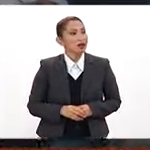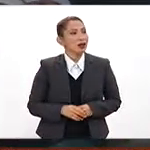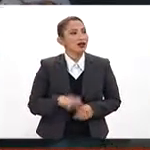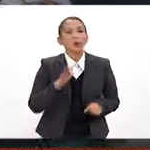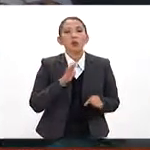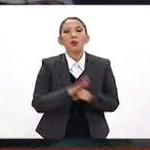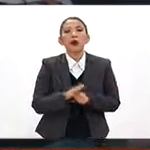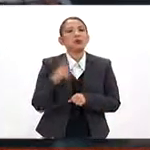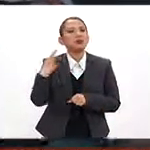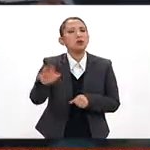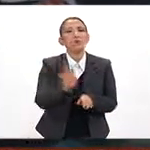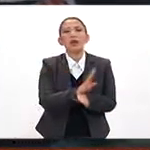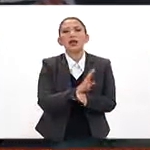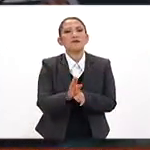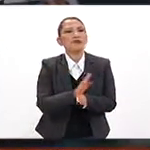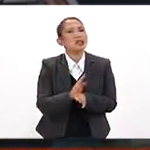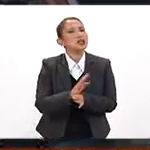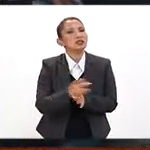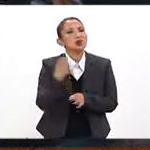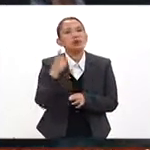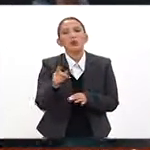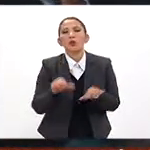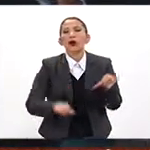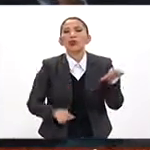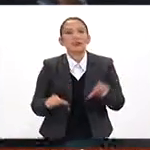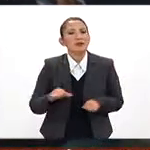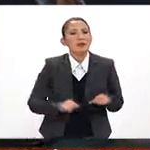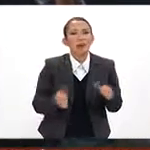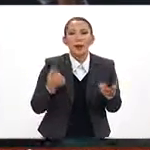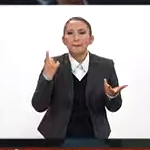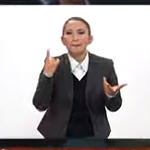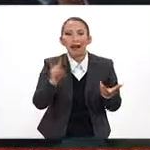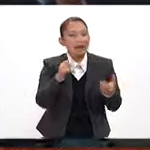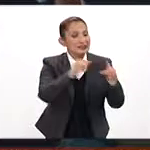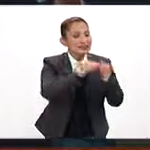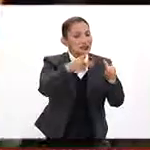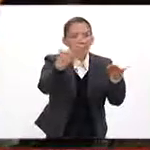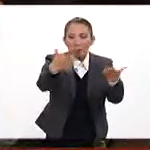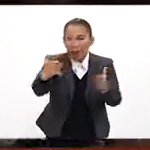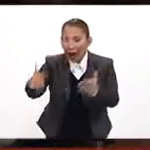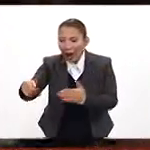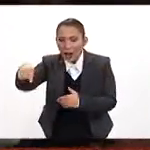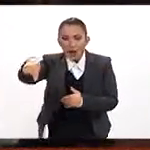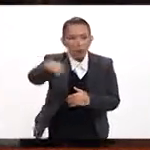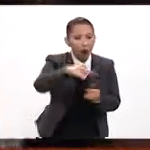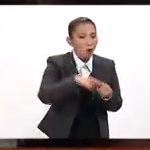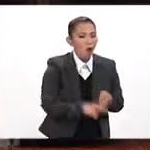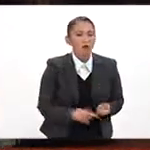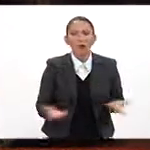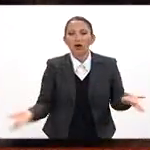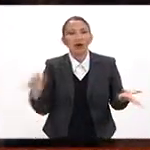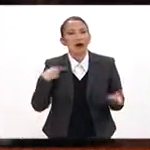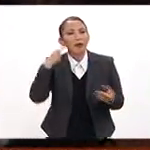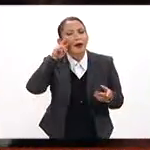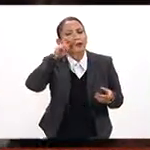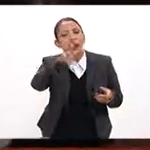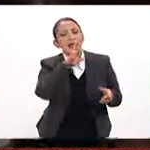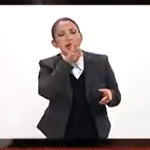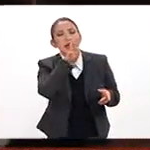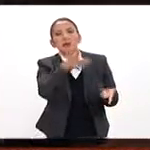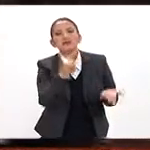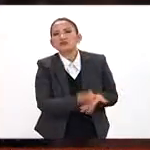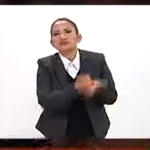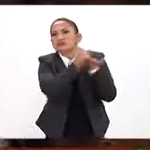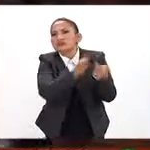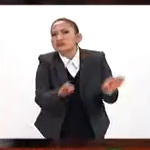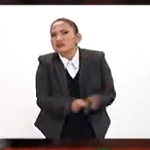beneficia este tipo de ejercicios, ciudadanos, SAT, instituciones bancarias? Es decir, ¿en qué se ve reflejado justamente?